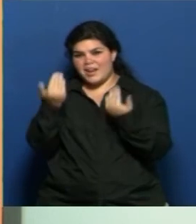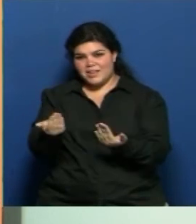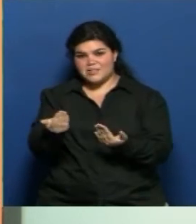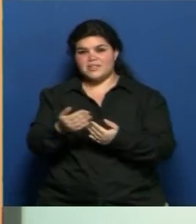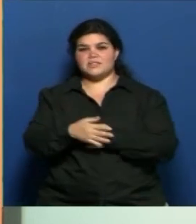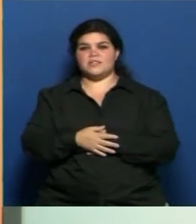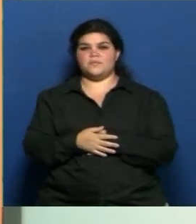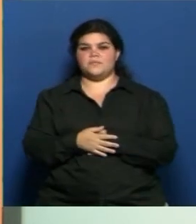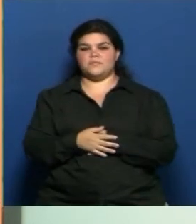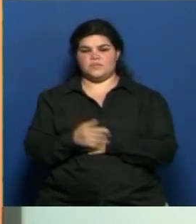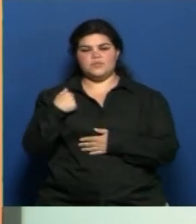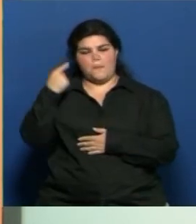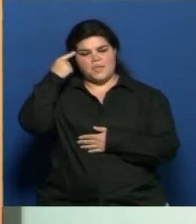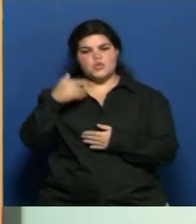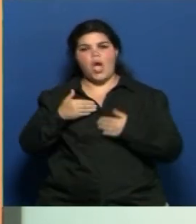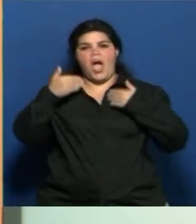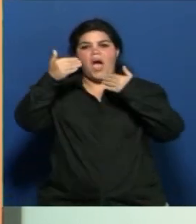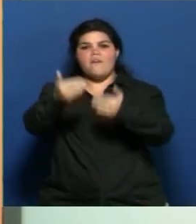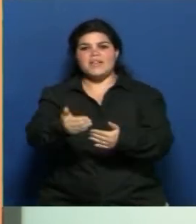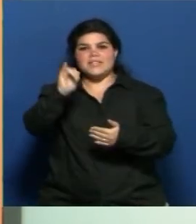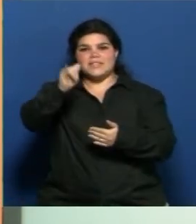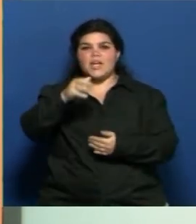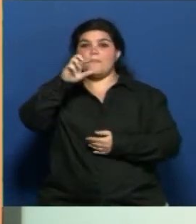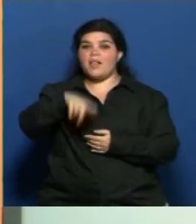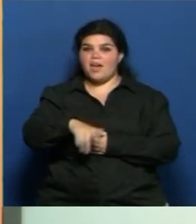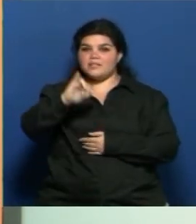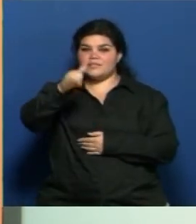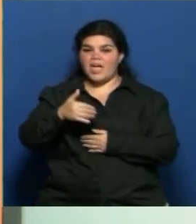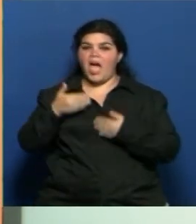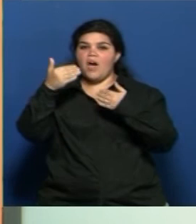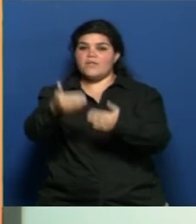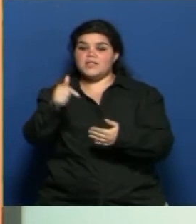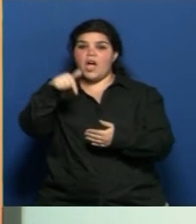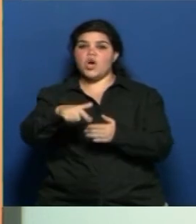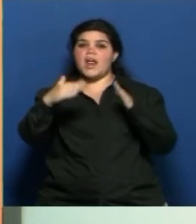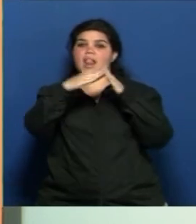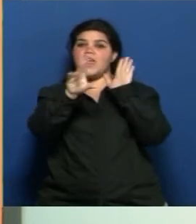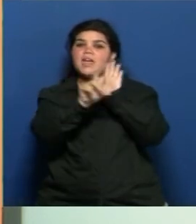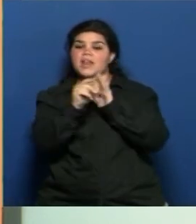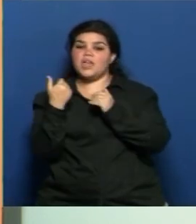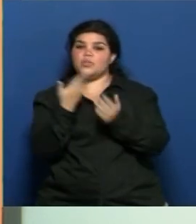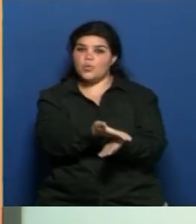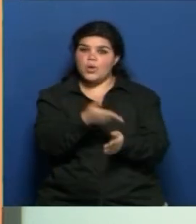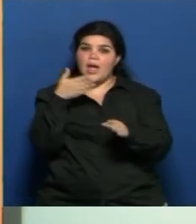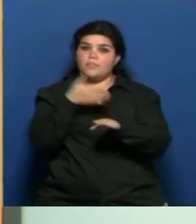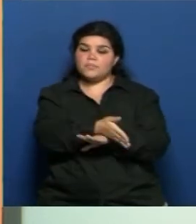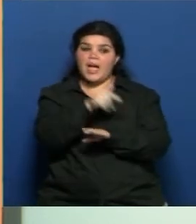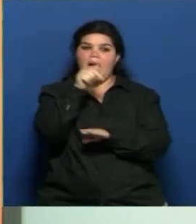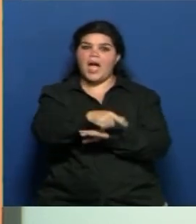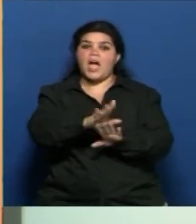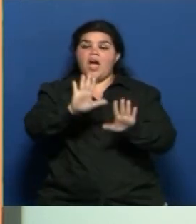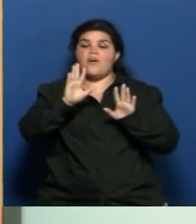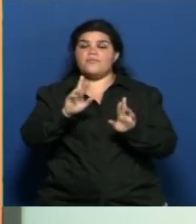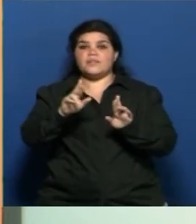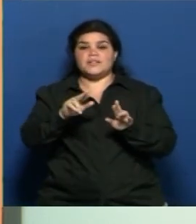yo creo que hemos dado un pasito adelante con el tema plan. Absolutamente. Ahora entra en la legislatura que es ahí donde se ven muchos intereses en juego y Dios